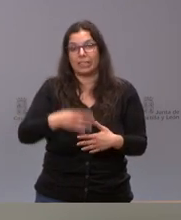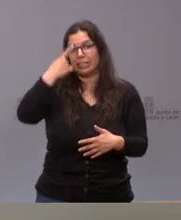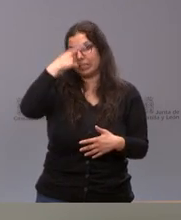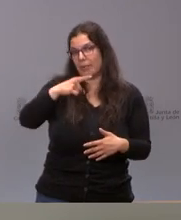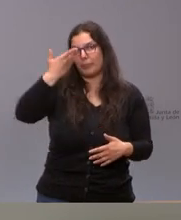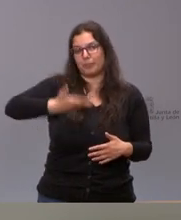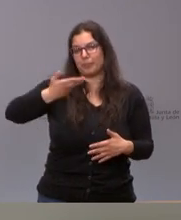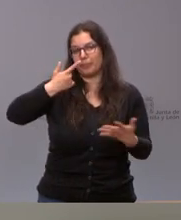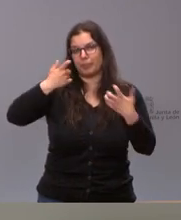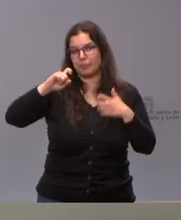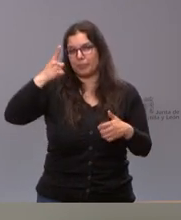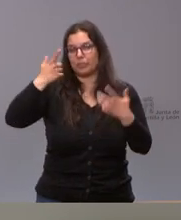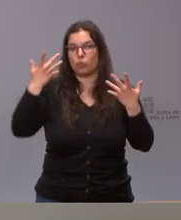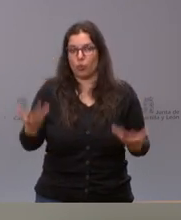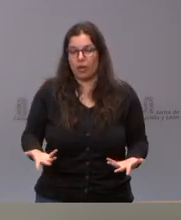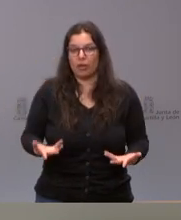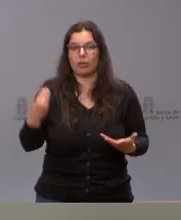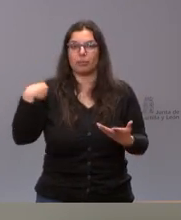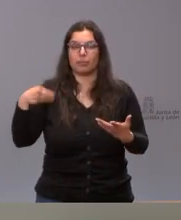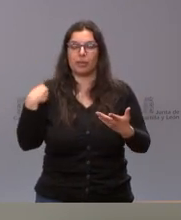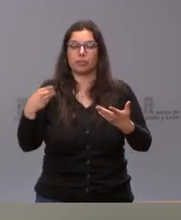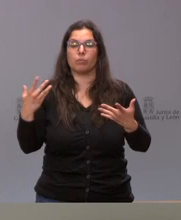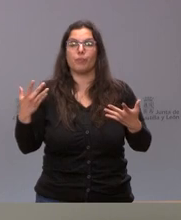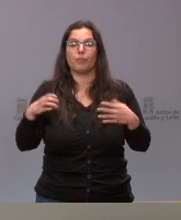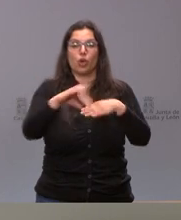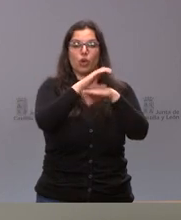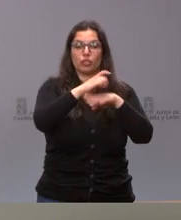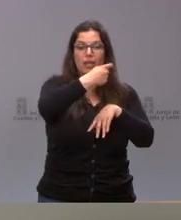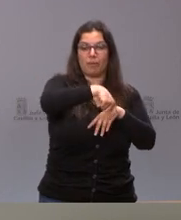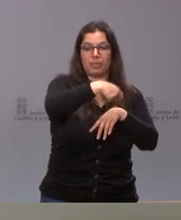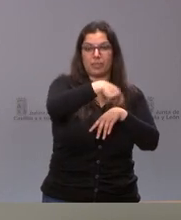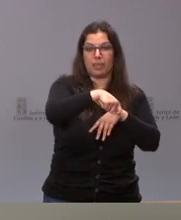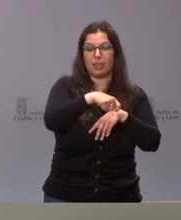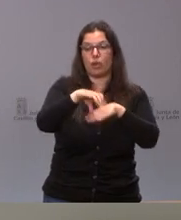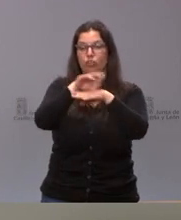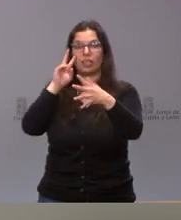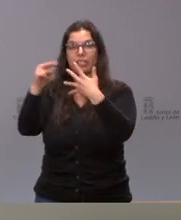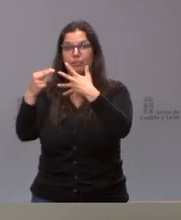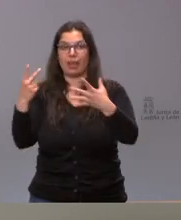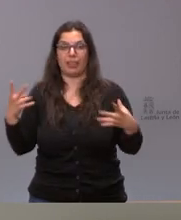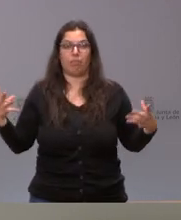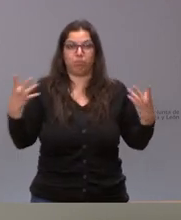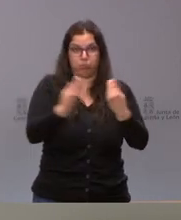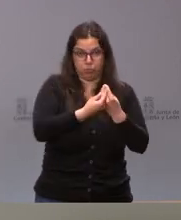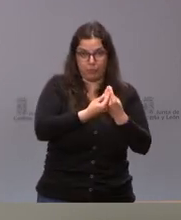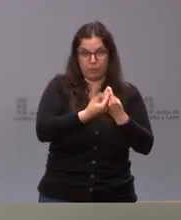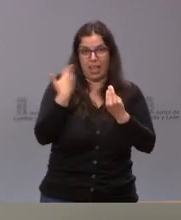lo más relevante está por un lado la fusión e integración de la consejería de presidencia con la consejería de transparencia y por otro lado